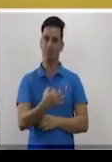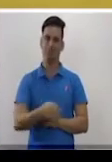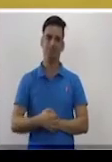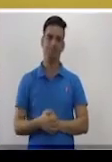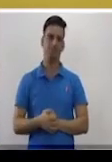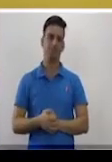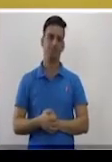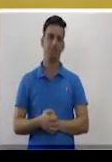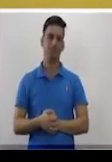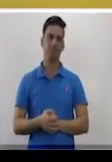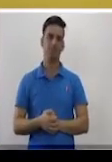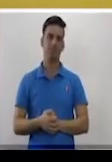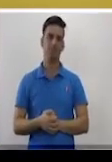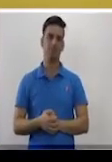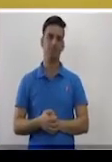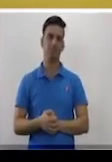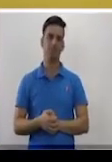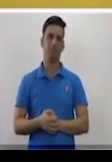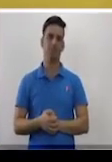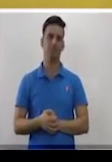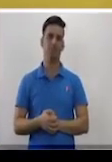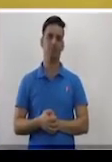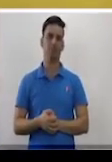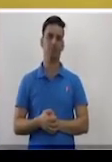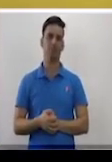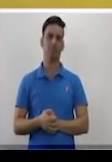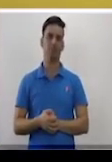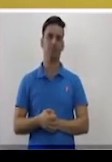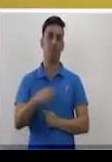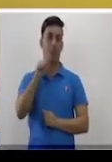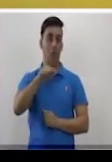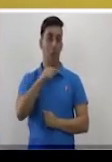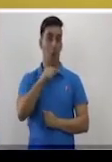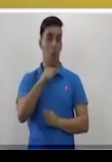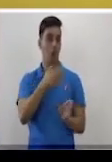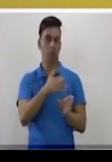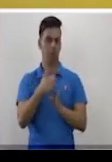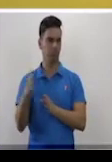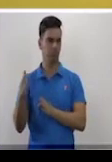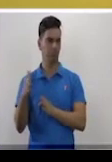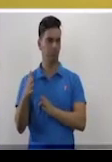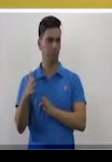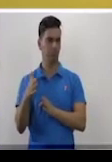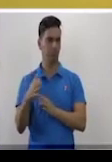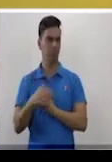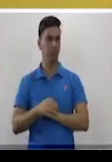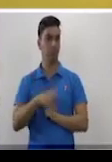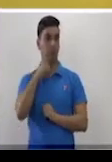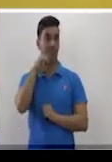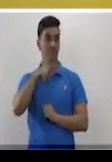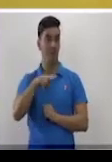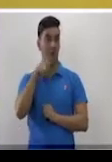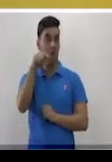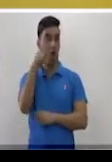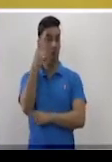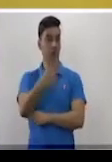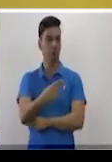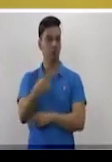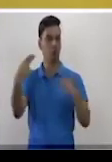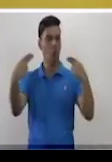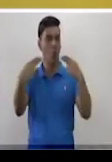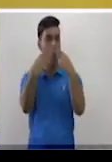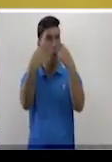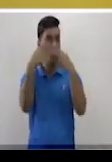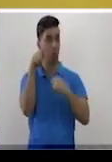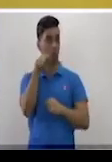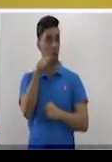Te propongo ahora que escuches las bases de un concurso en el que tú